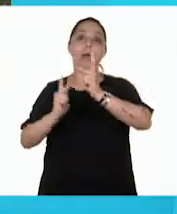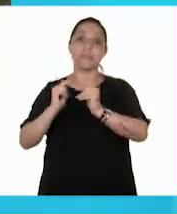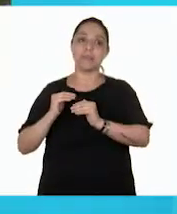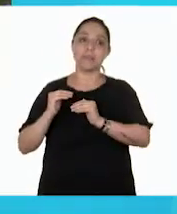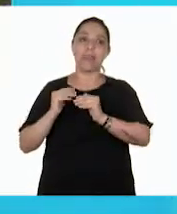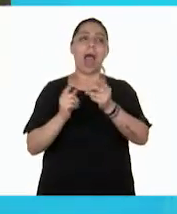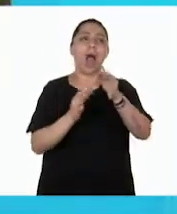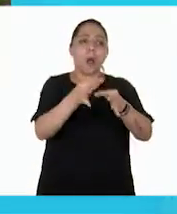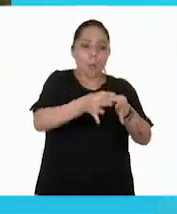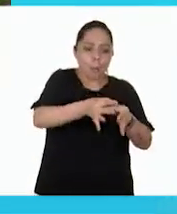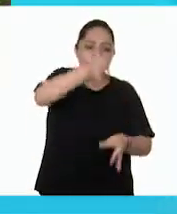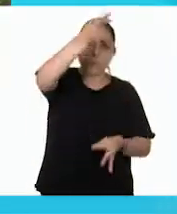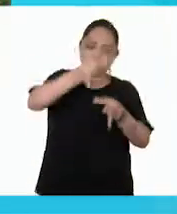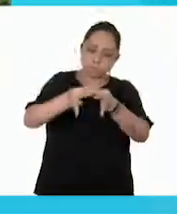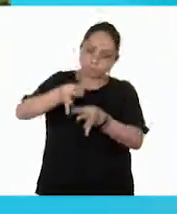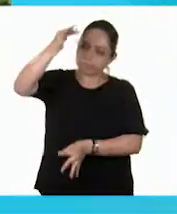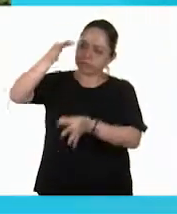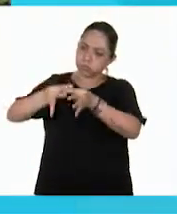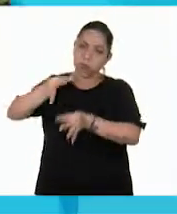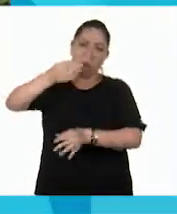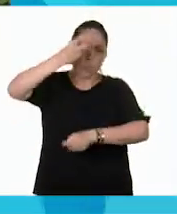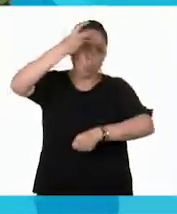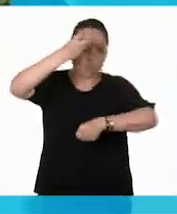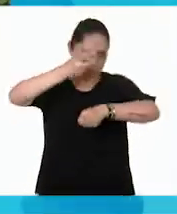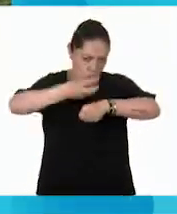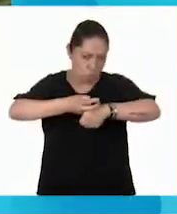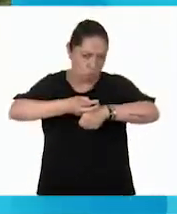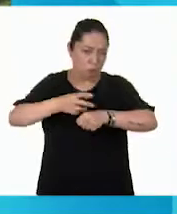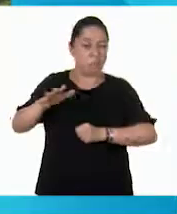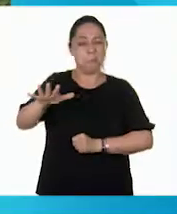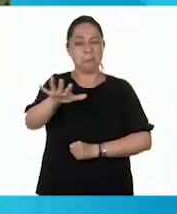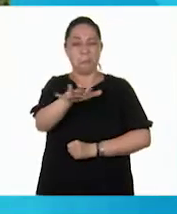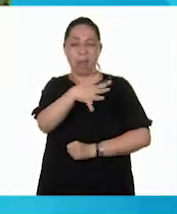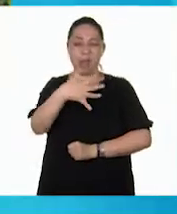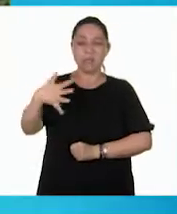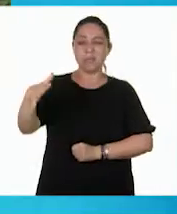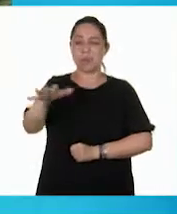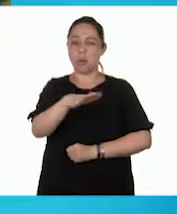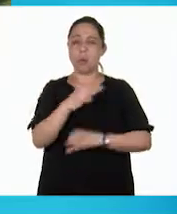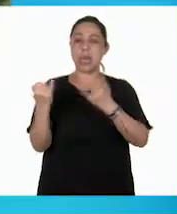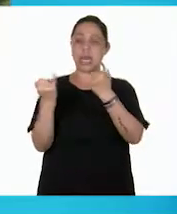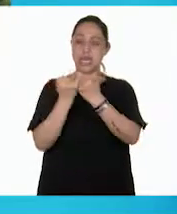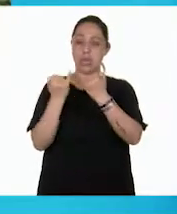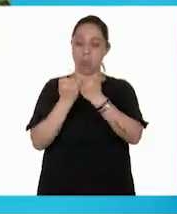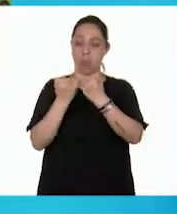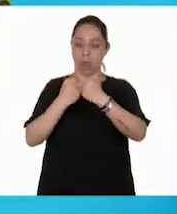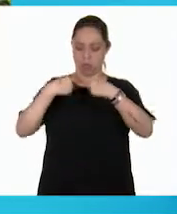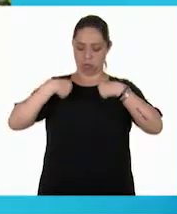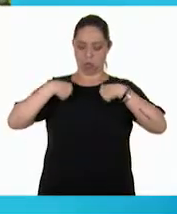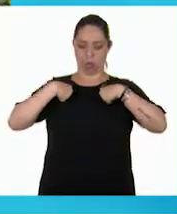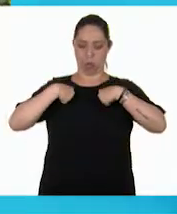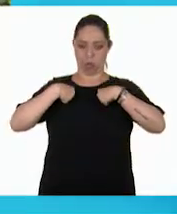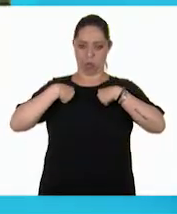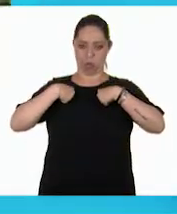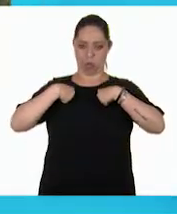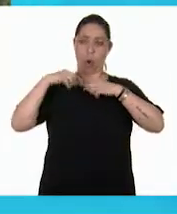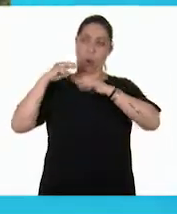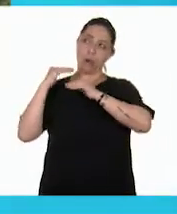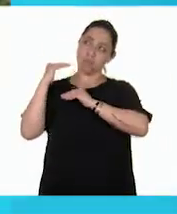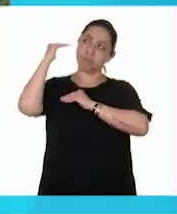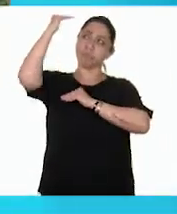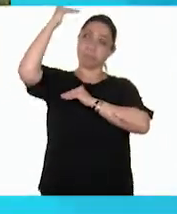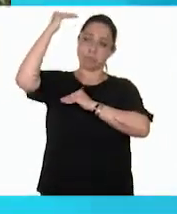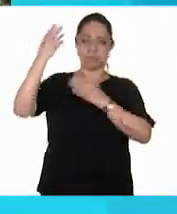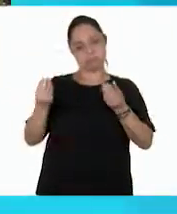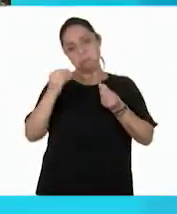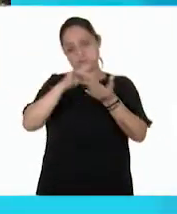troncos delgados y duros. Miden más o menos lo mismo que yo o un poco más. Muchas